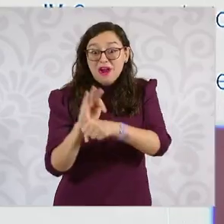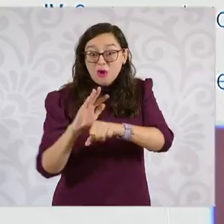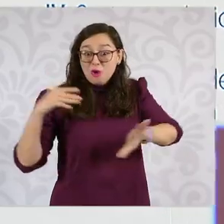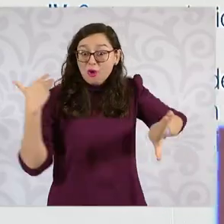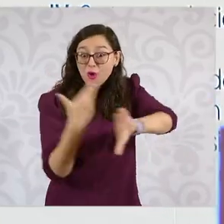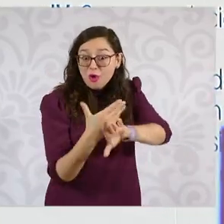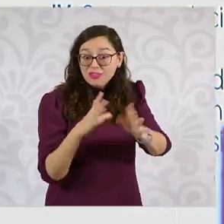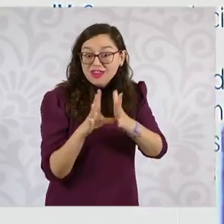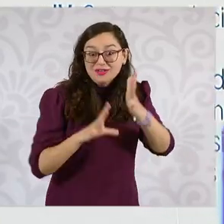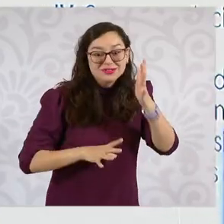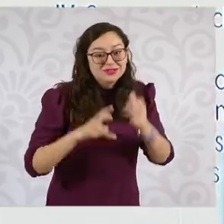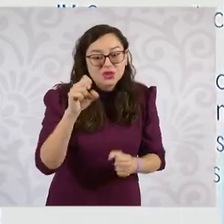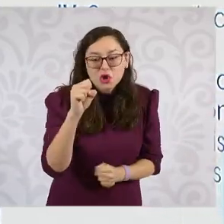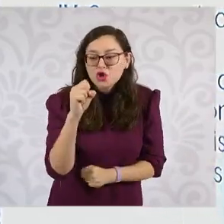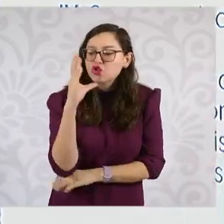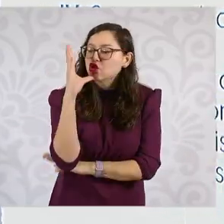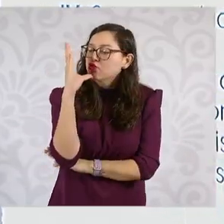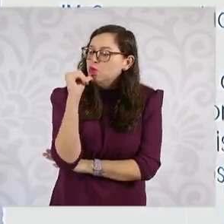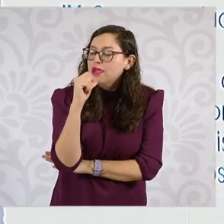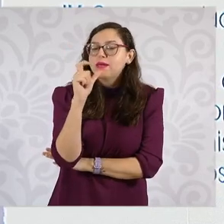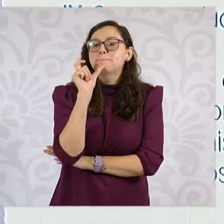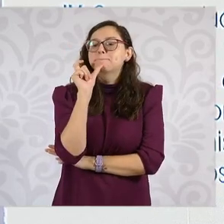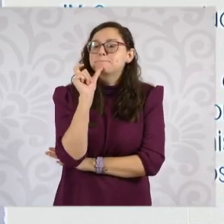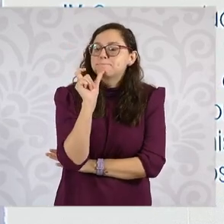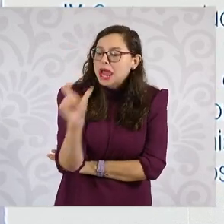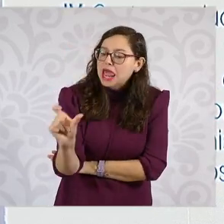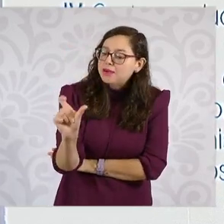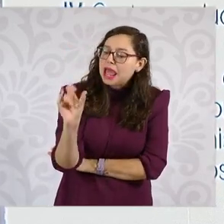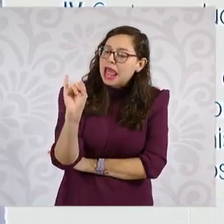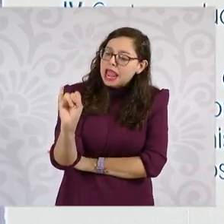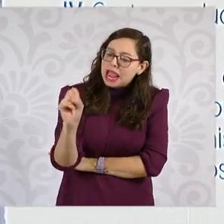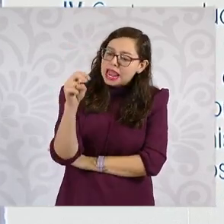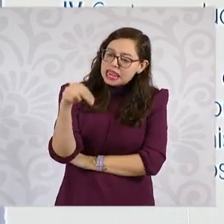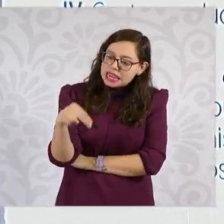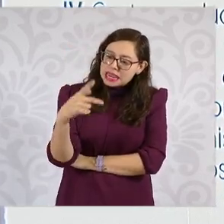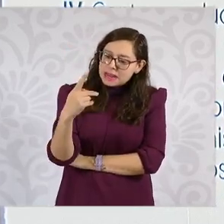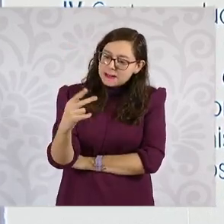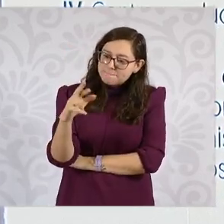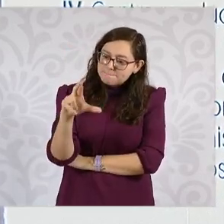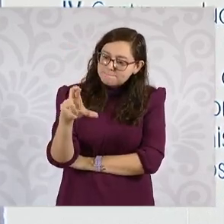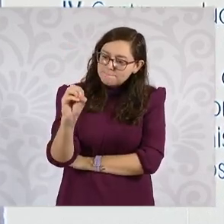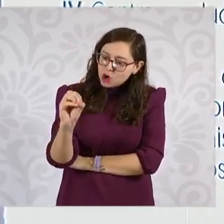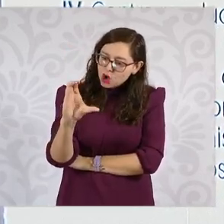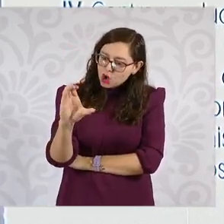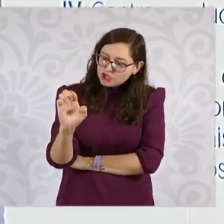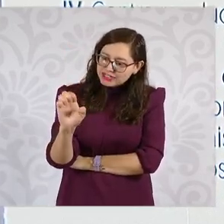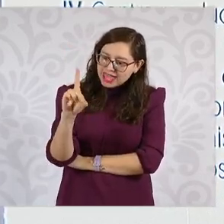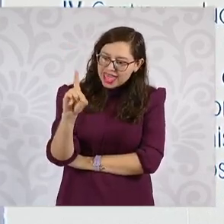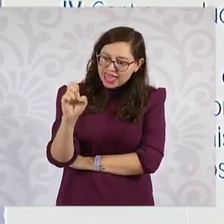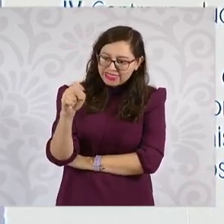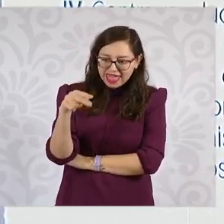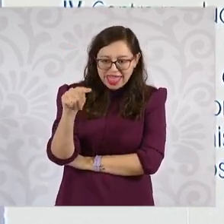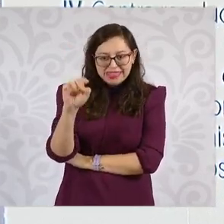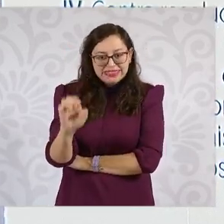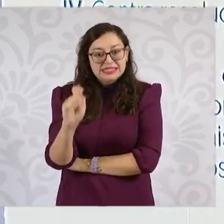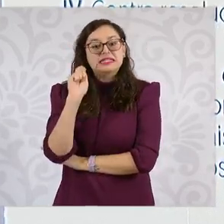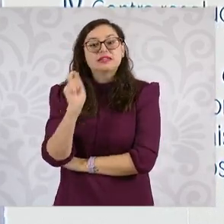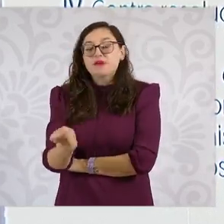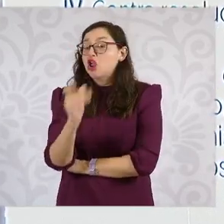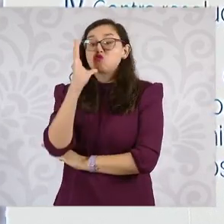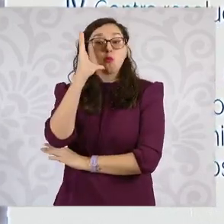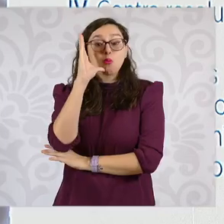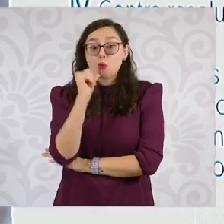improcedente, con todas sus letras, contradicciones o reformas a la Constitución